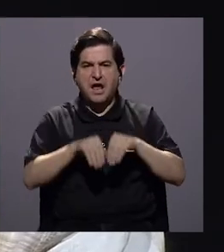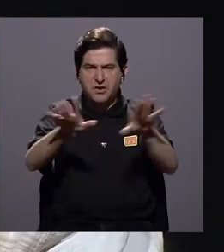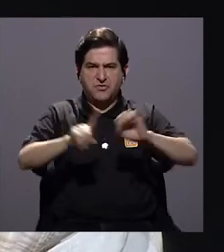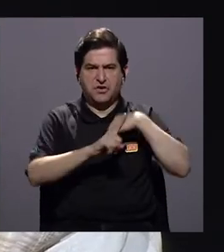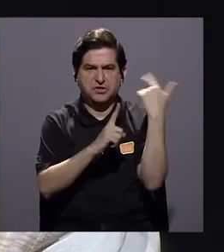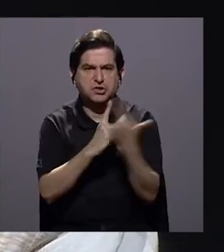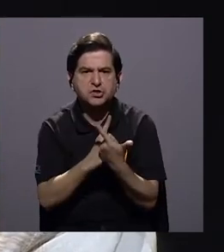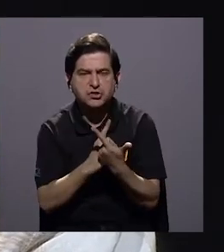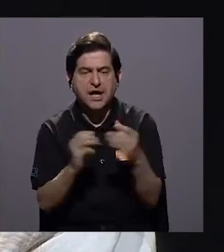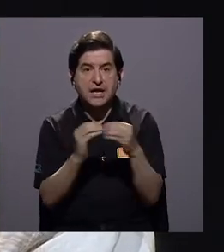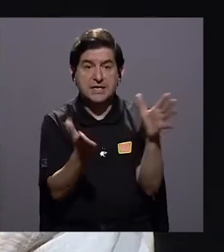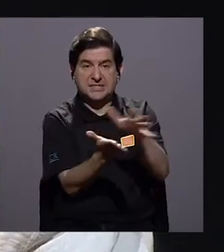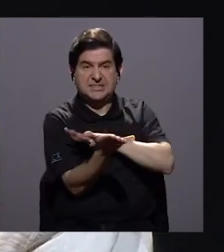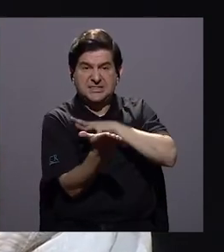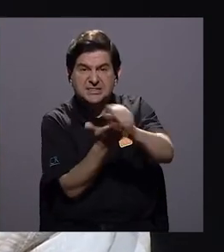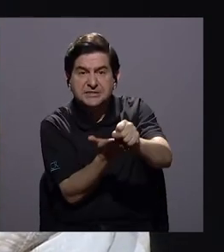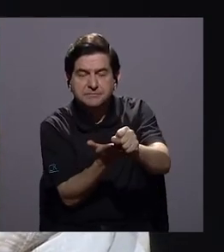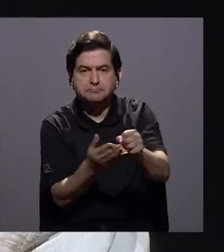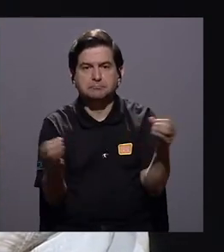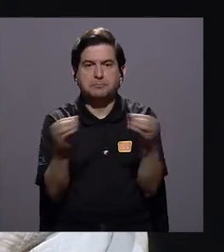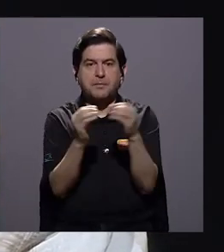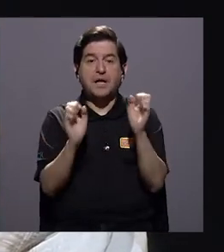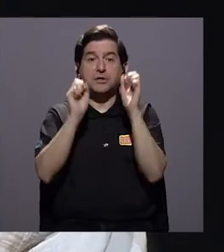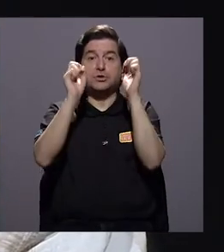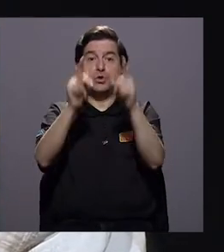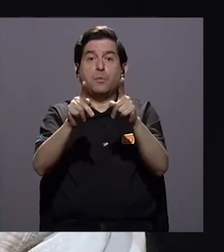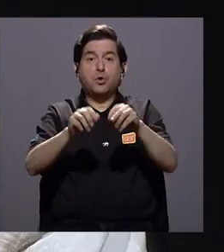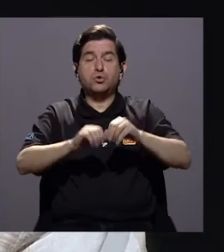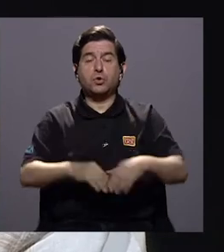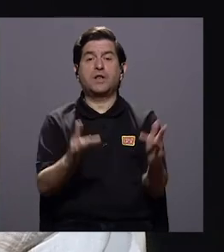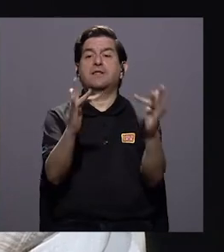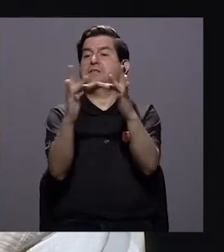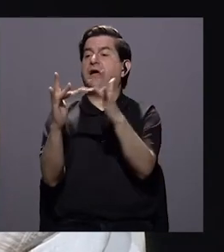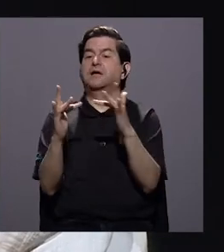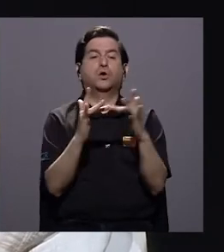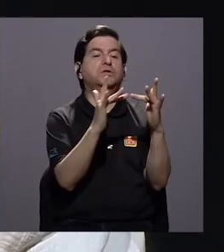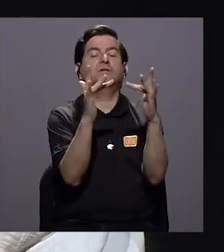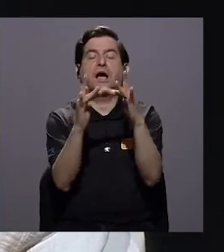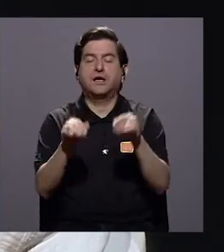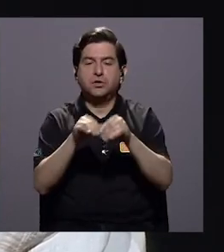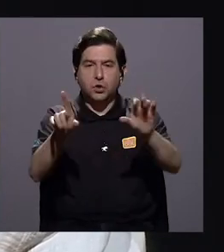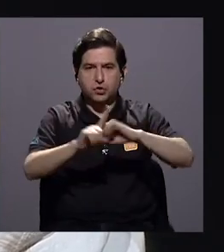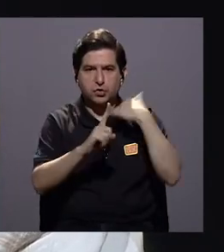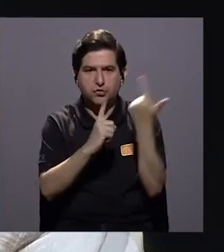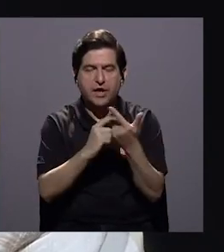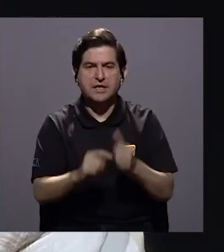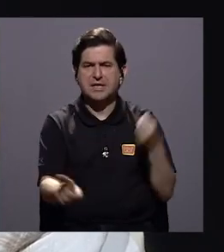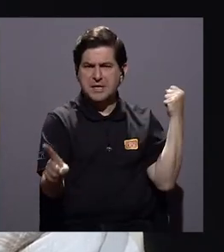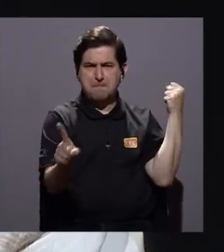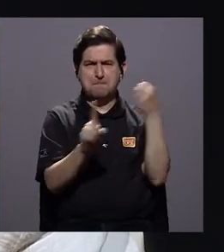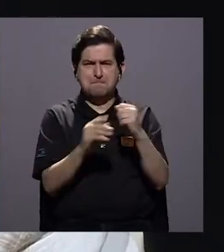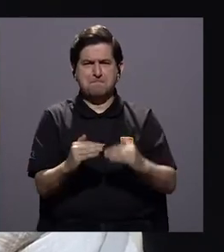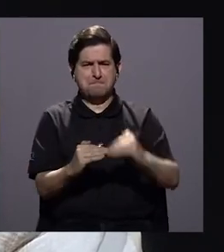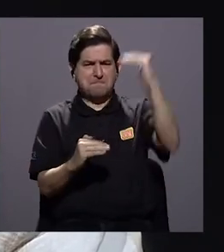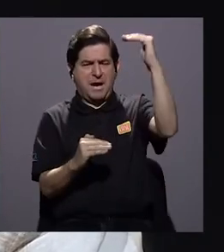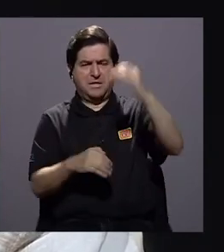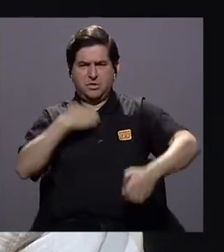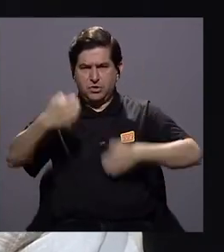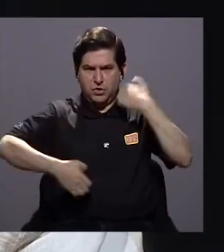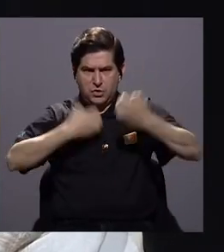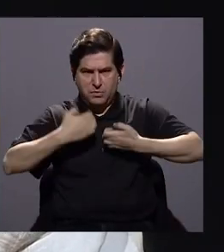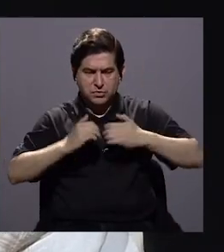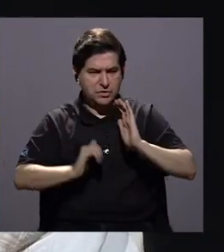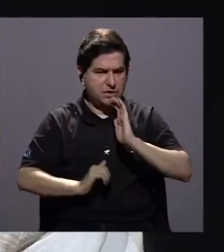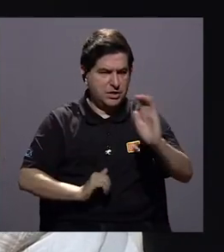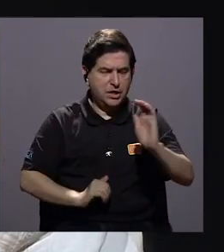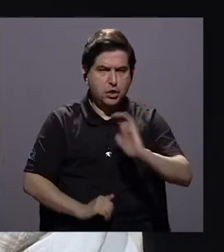redes sociales y es más destructiva, porque tiene mucho más posibilidad de contacto a través de las redes sociales y más impacto en el nivel